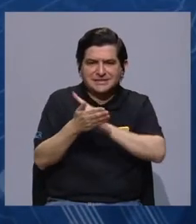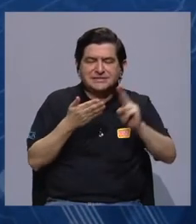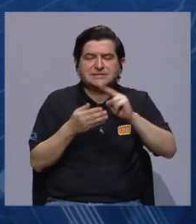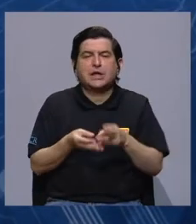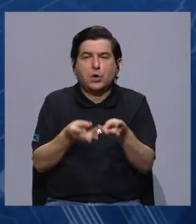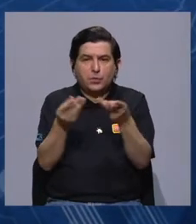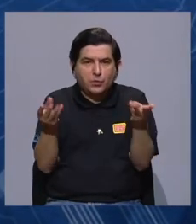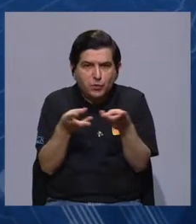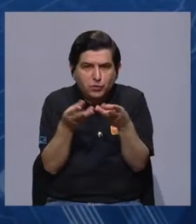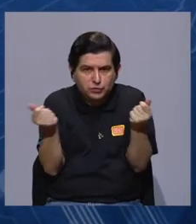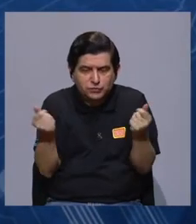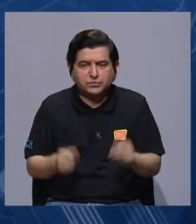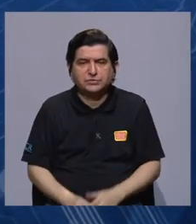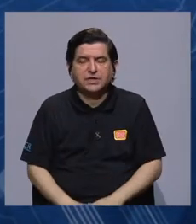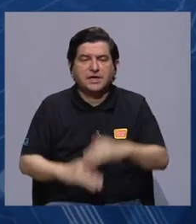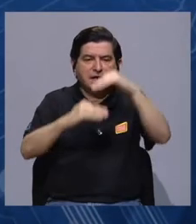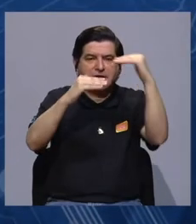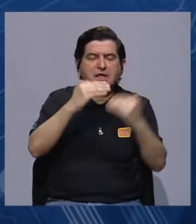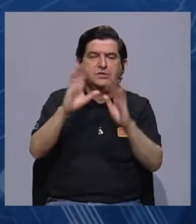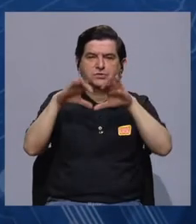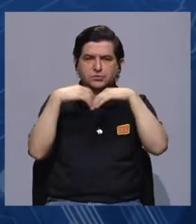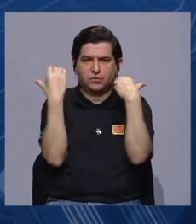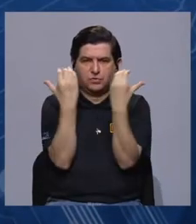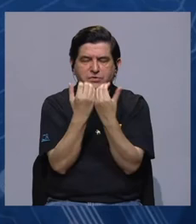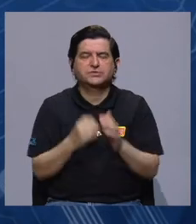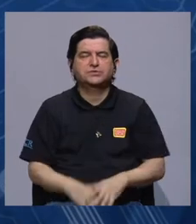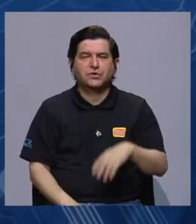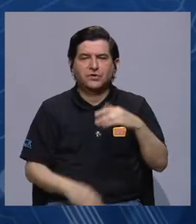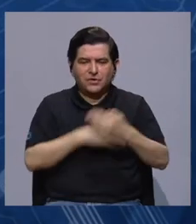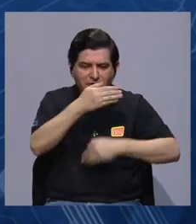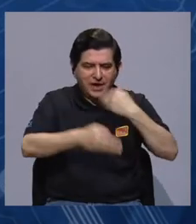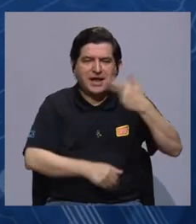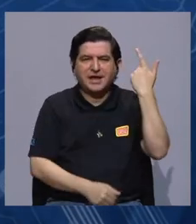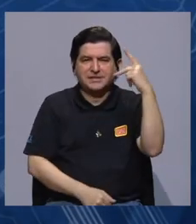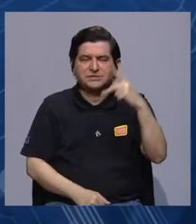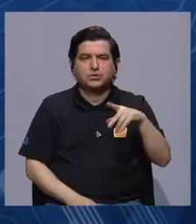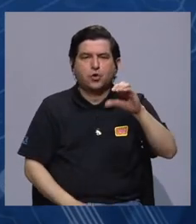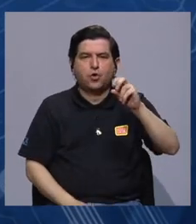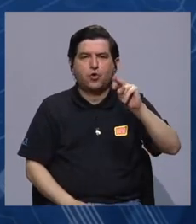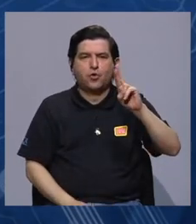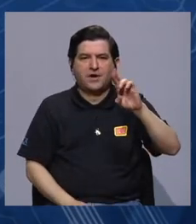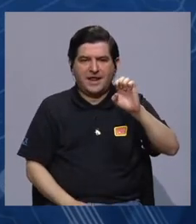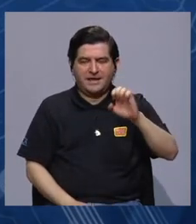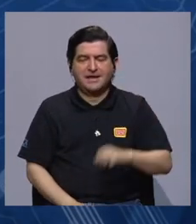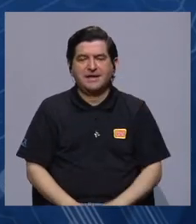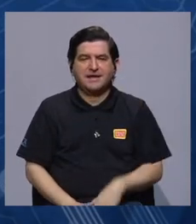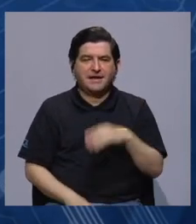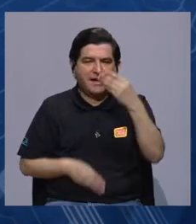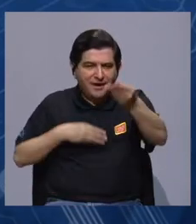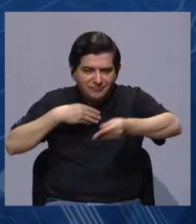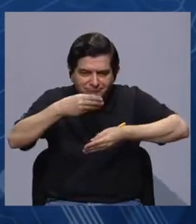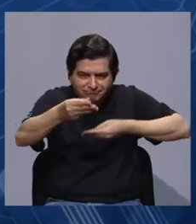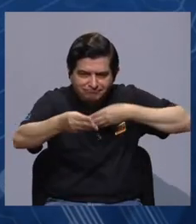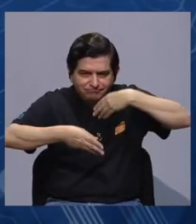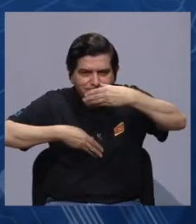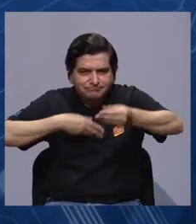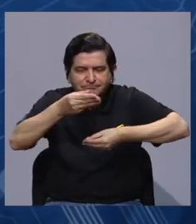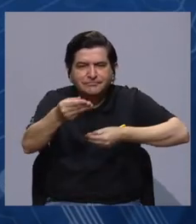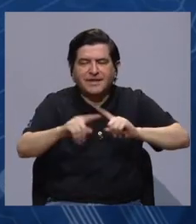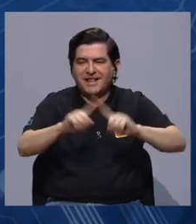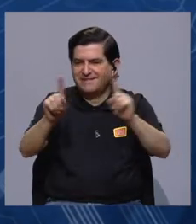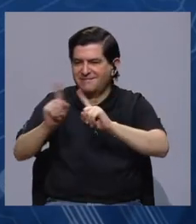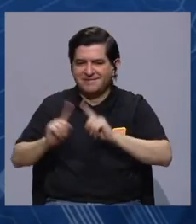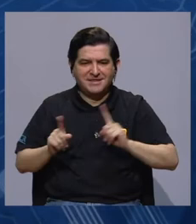las universidades se han generado y en la Subcomisión de Gestión de Riesgos de CONAR, pues, que nosotros hacemos es una articulación, un intercambio